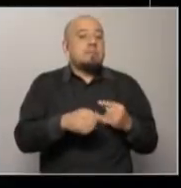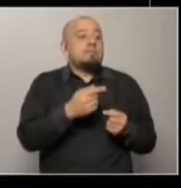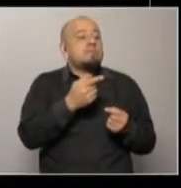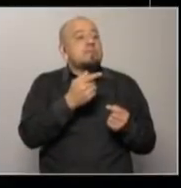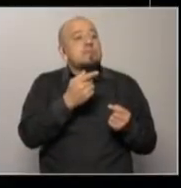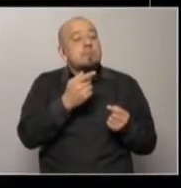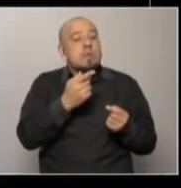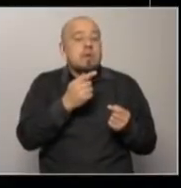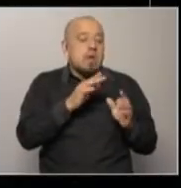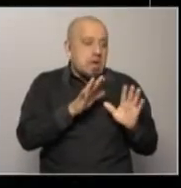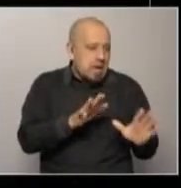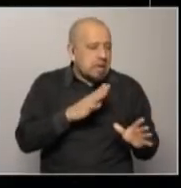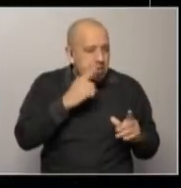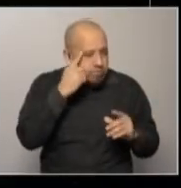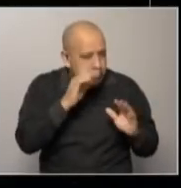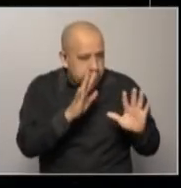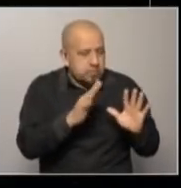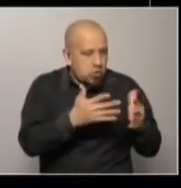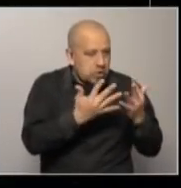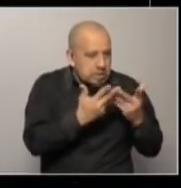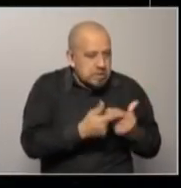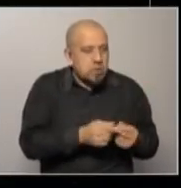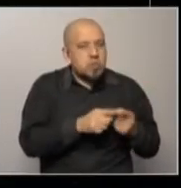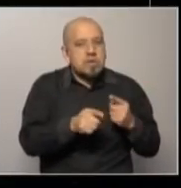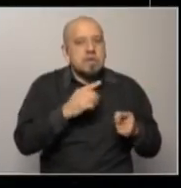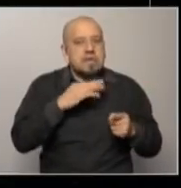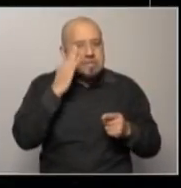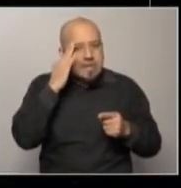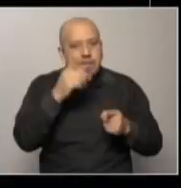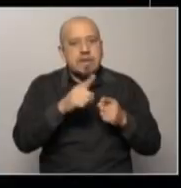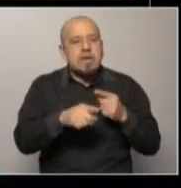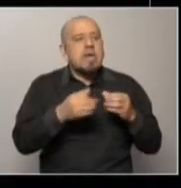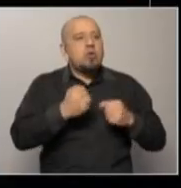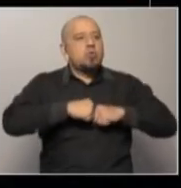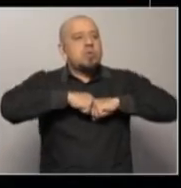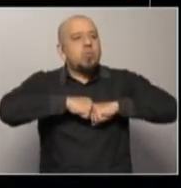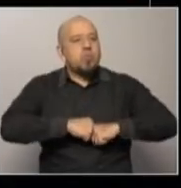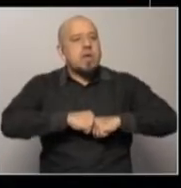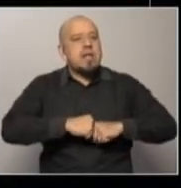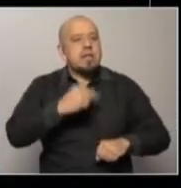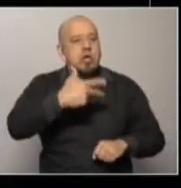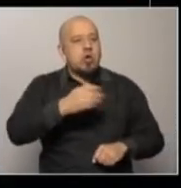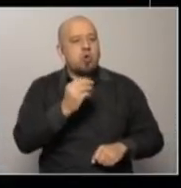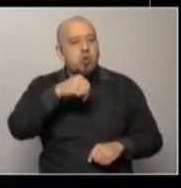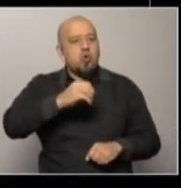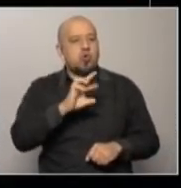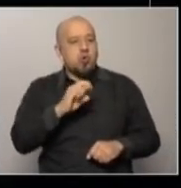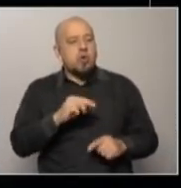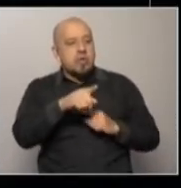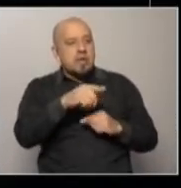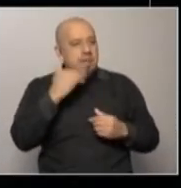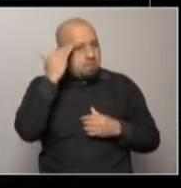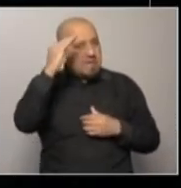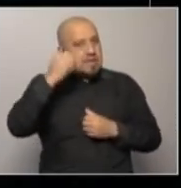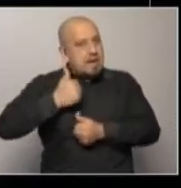Hay que haber, ustedes saben que el funcionamiento de los tribunales de honor de las Fuerzas Armadas es un